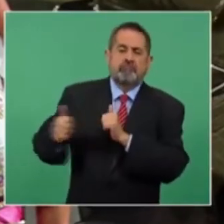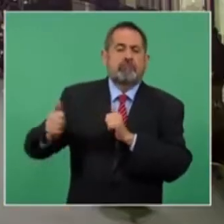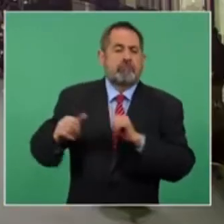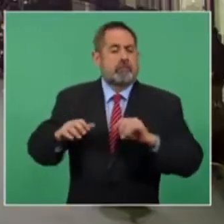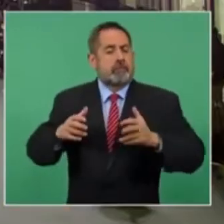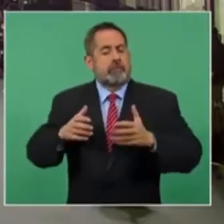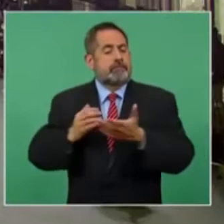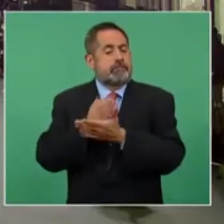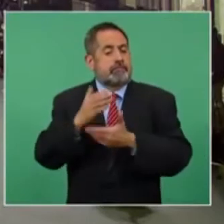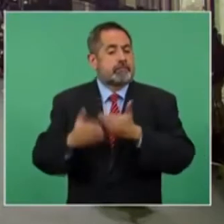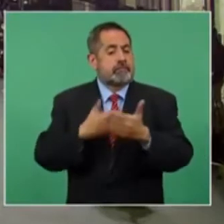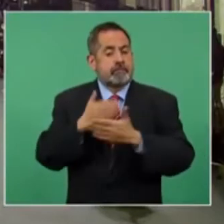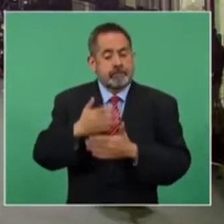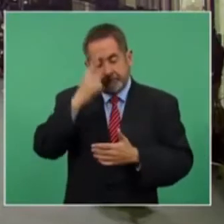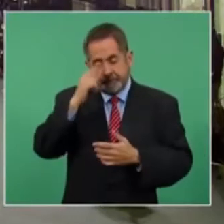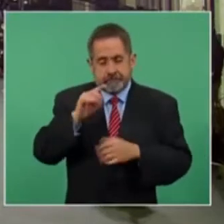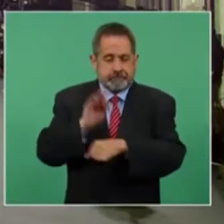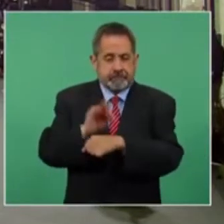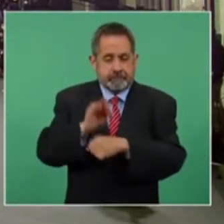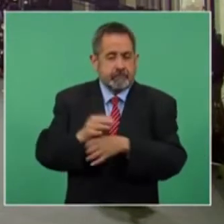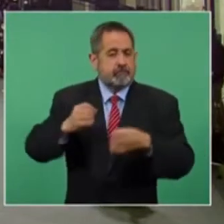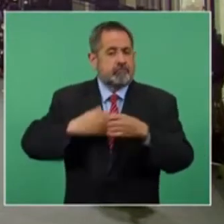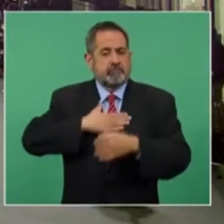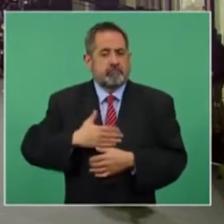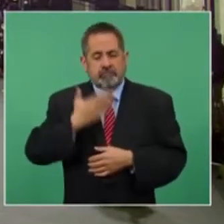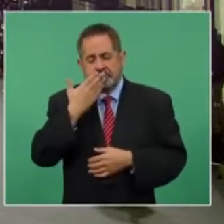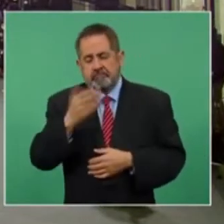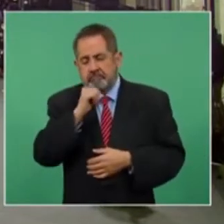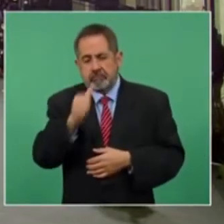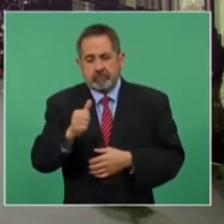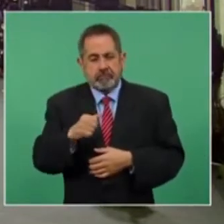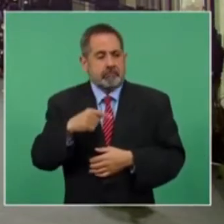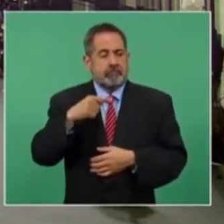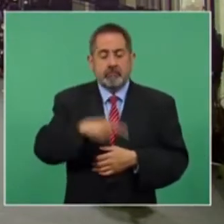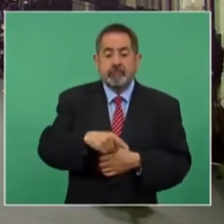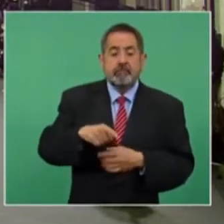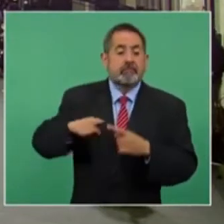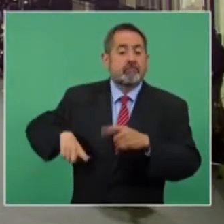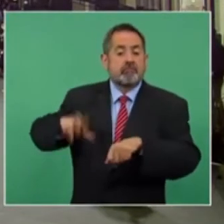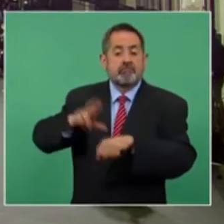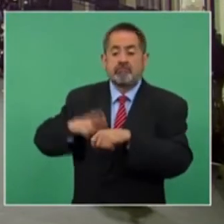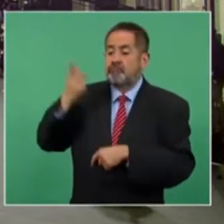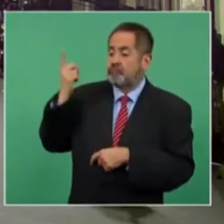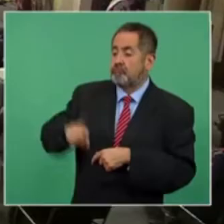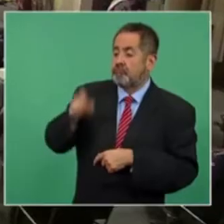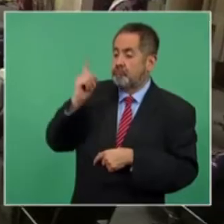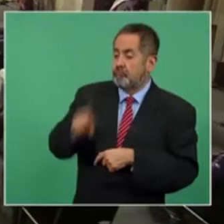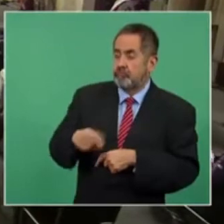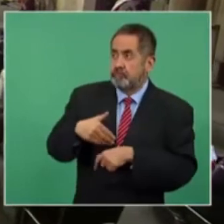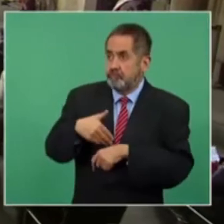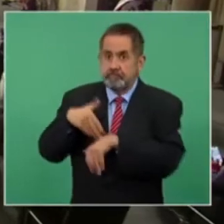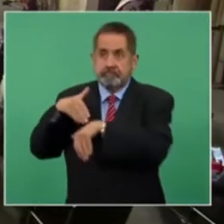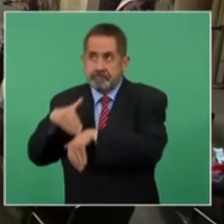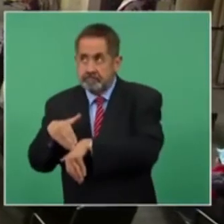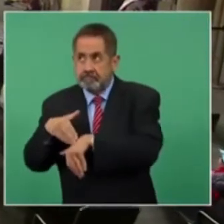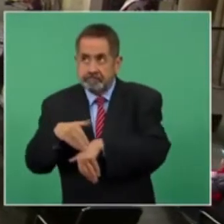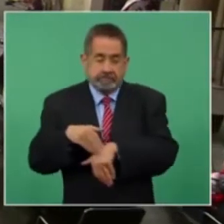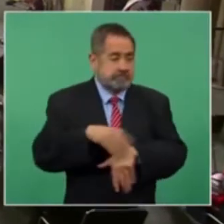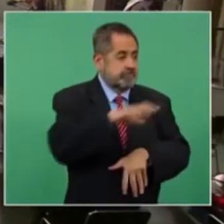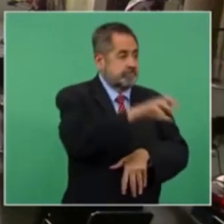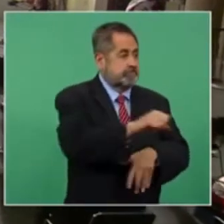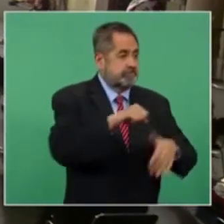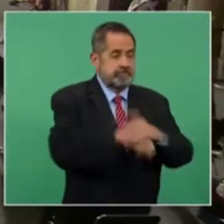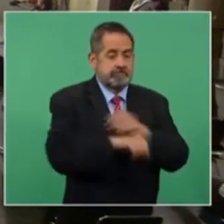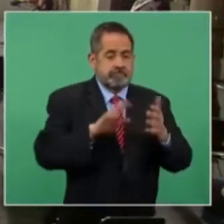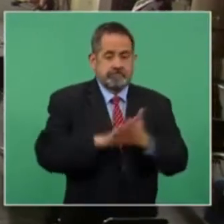procuración e impartición de justicia y que se les dicta línea para realizar algunas detenciones ilegales sin